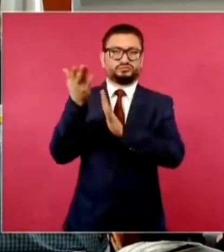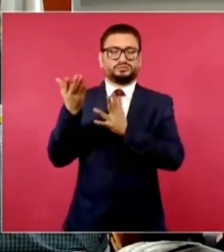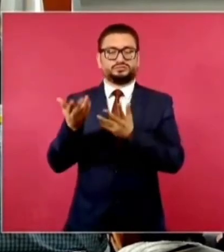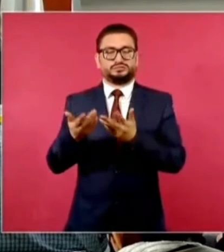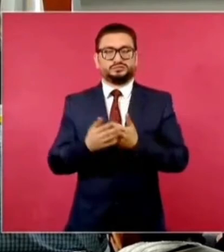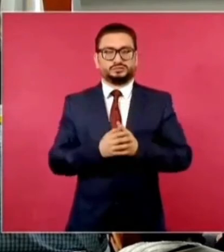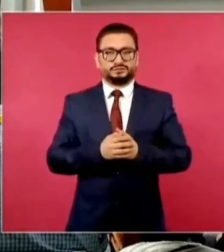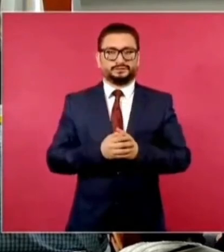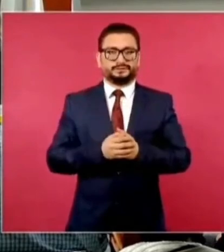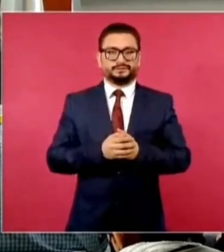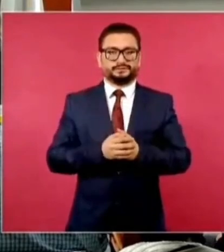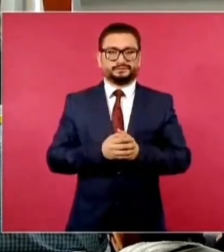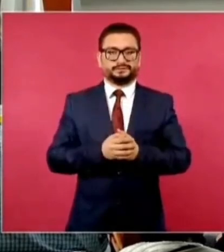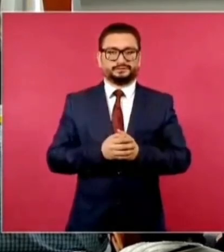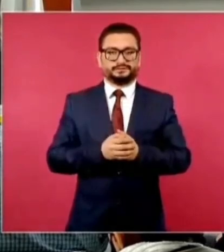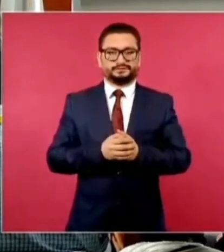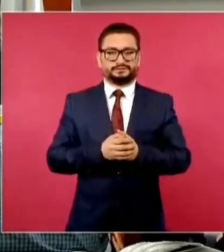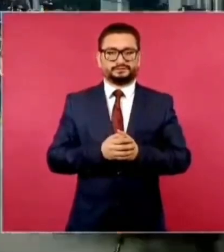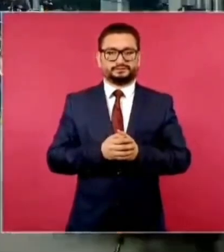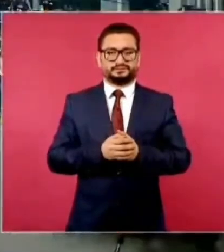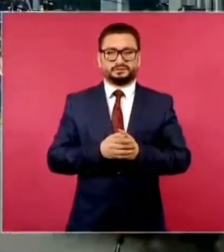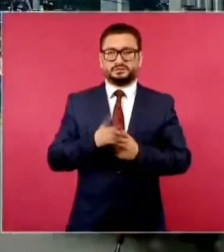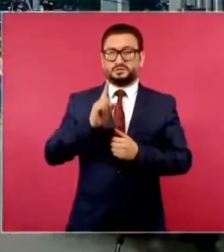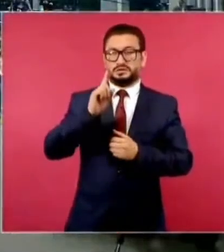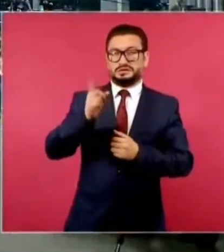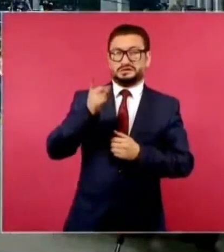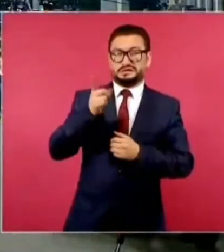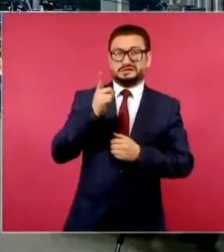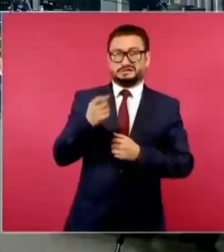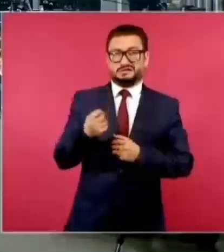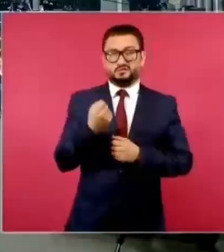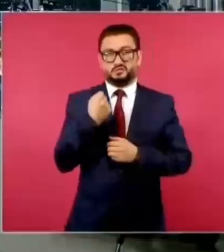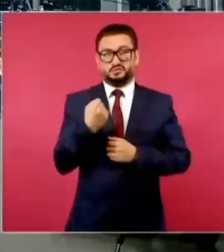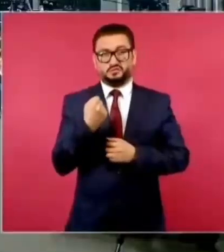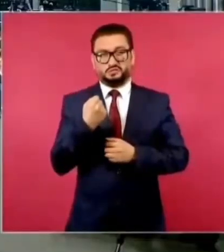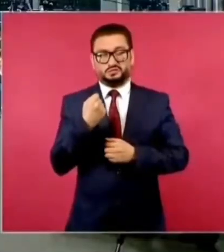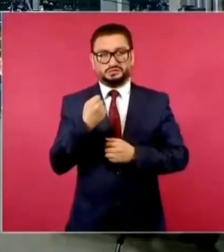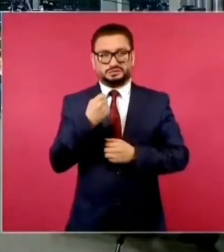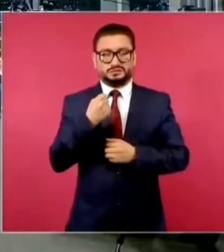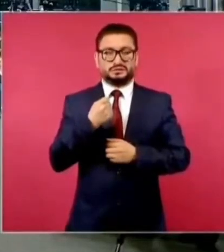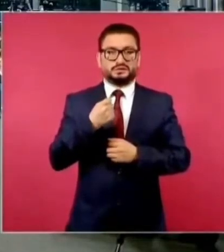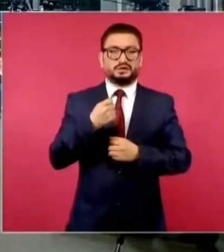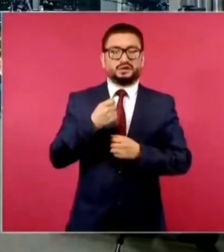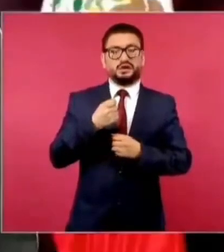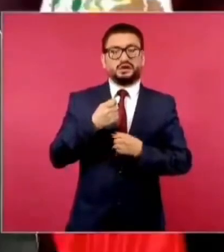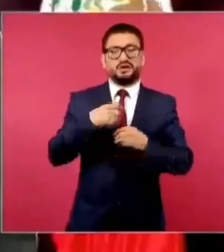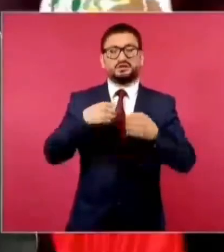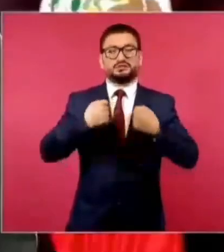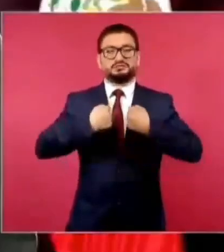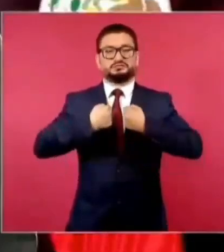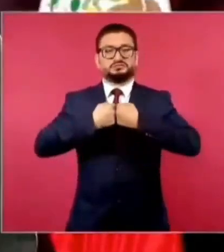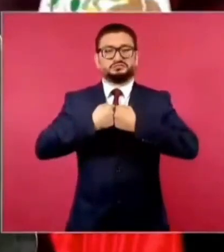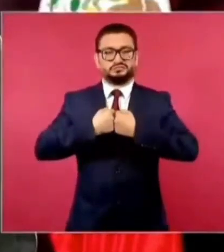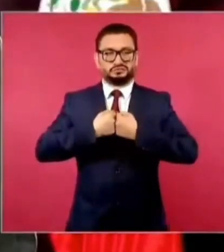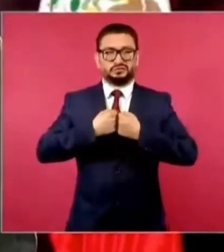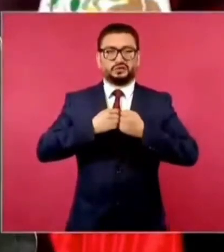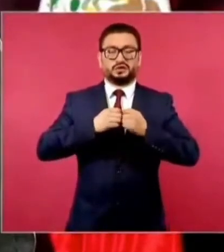Muros, amenazas de mano dura, militarización de fronteras,